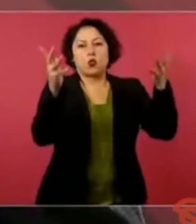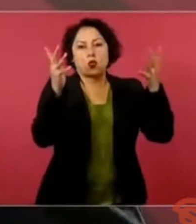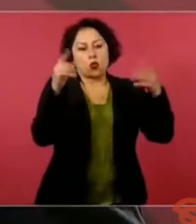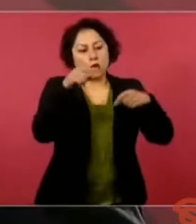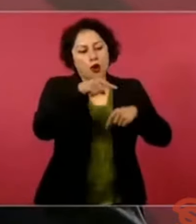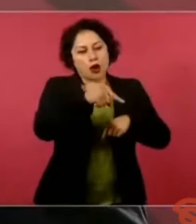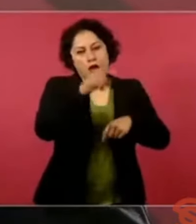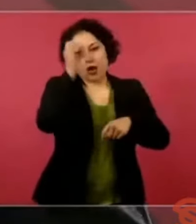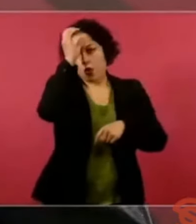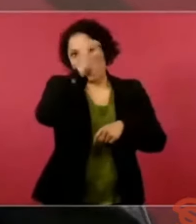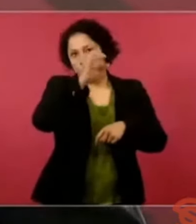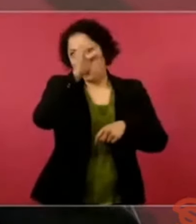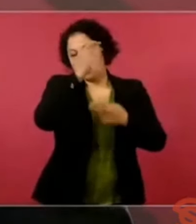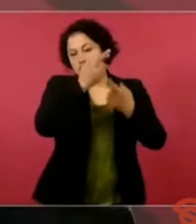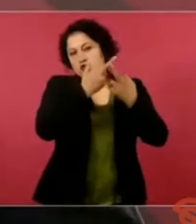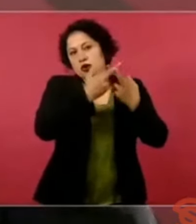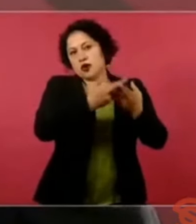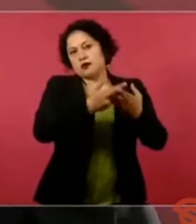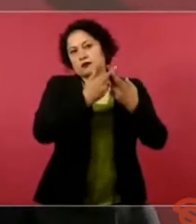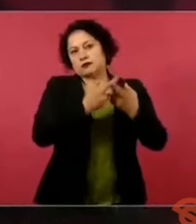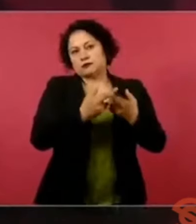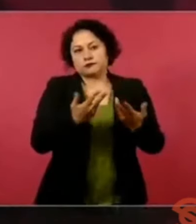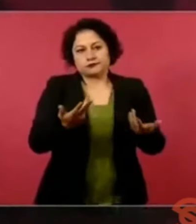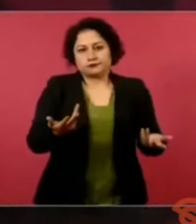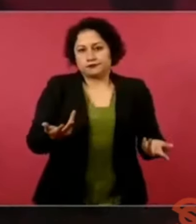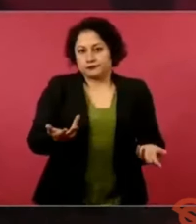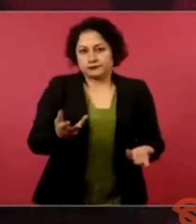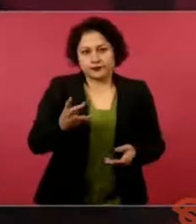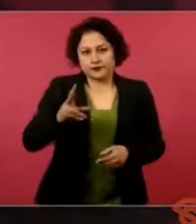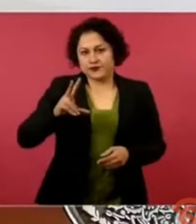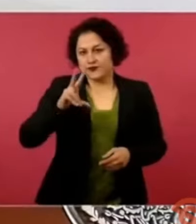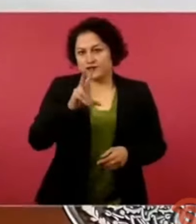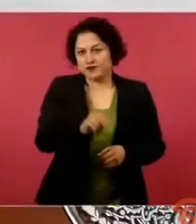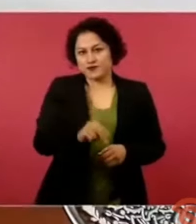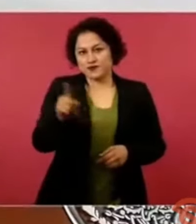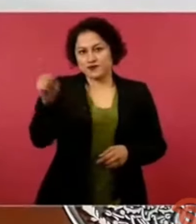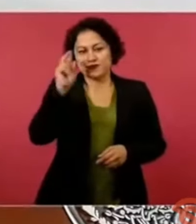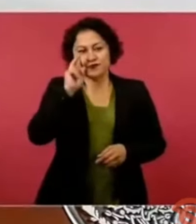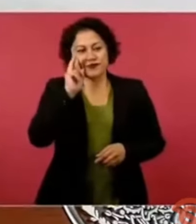del pueblo sometido. Tiene que negarlo,